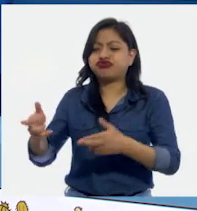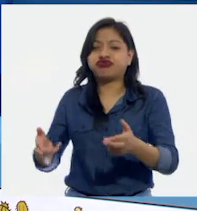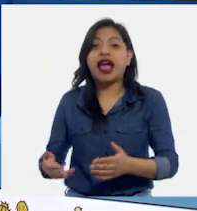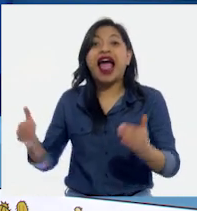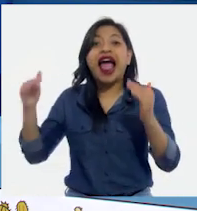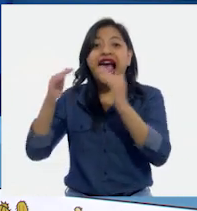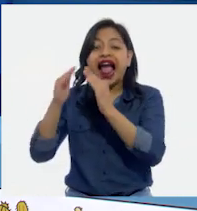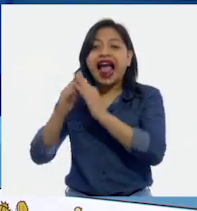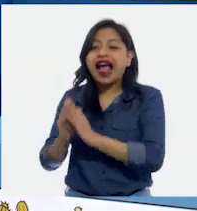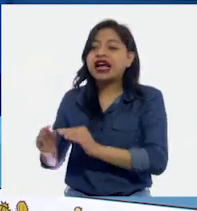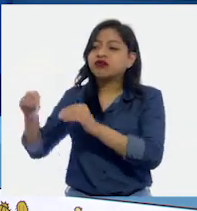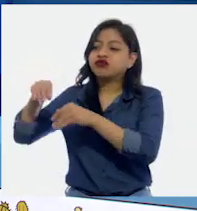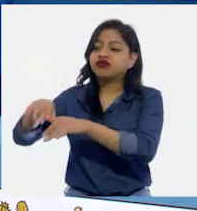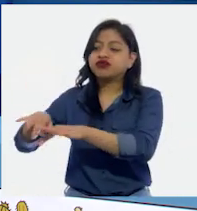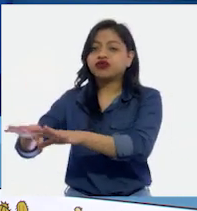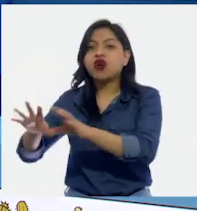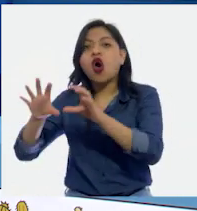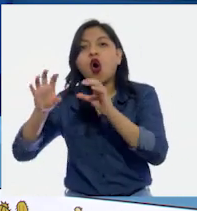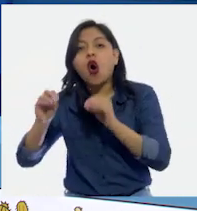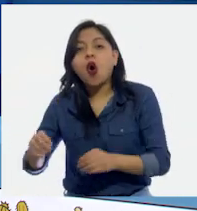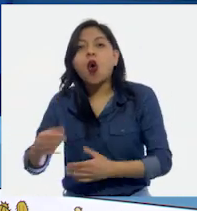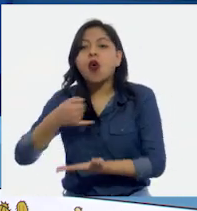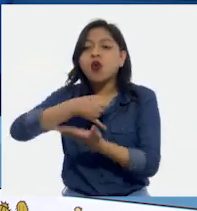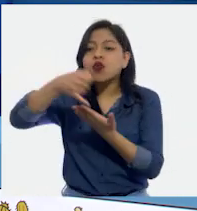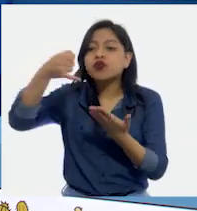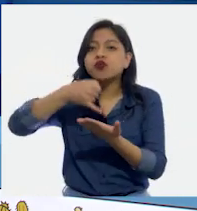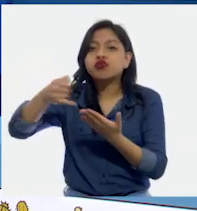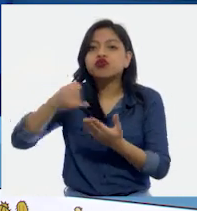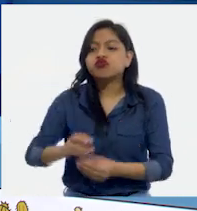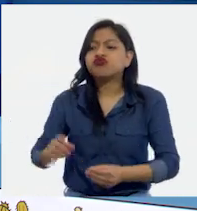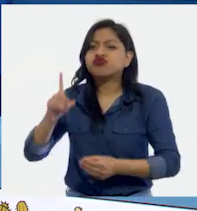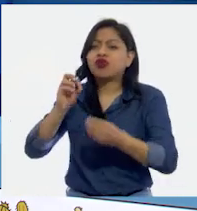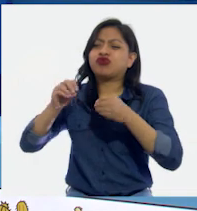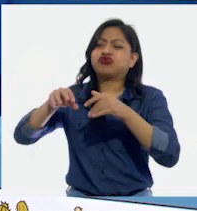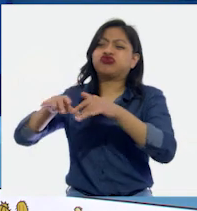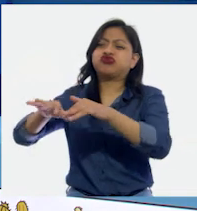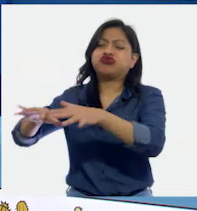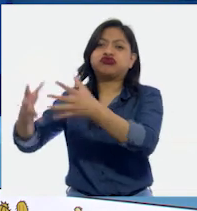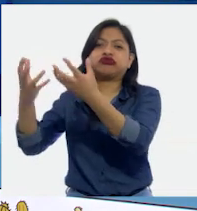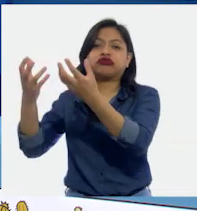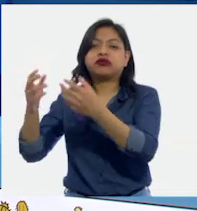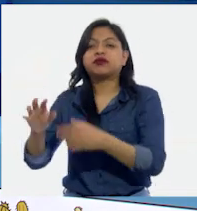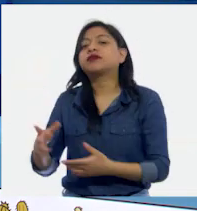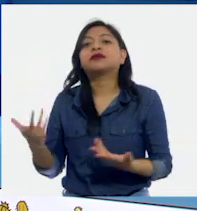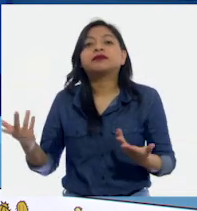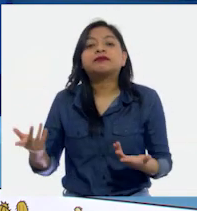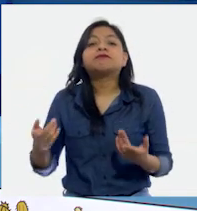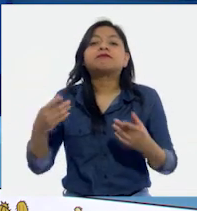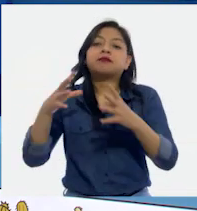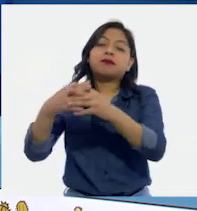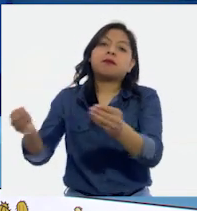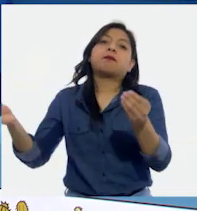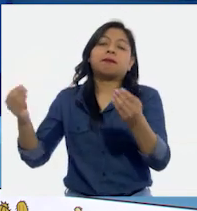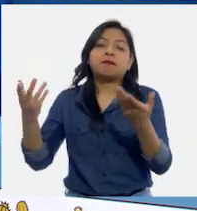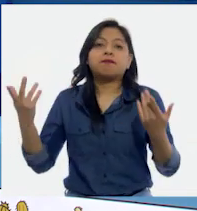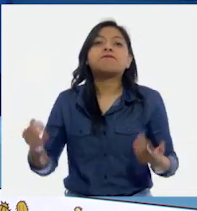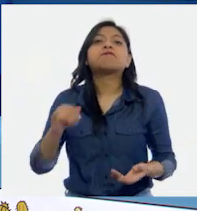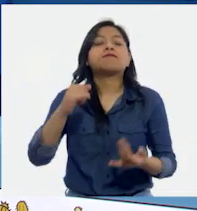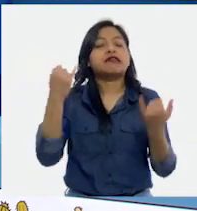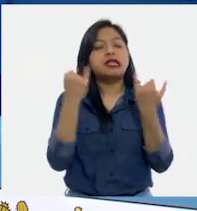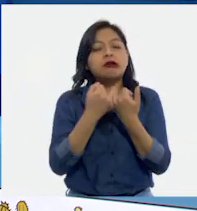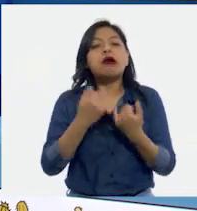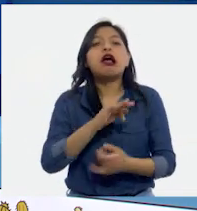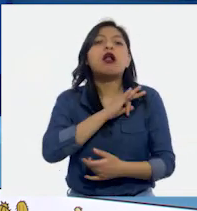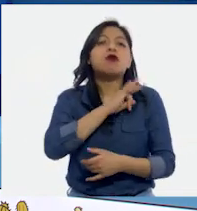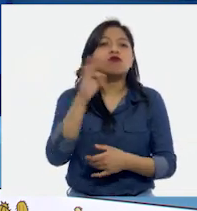casas o terminan con cultivos de los campesinos. Pero esto también puede relacionarse con acciones humanas que